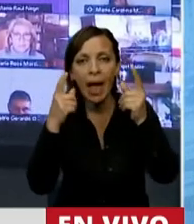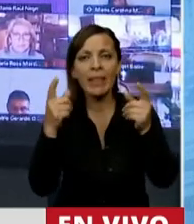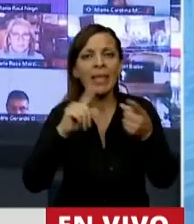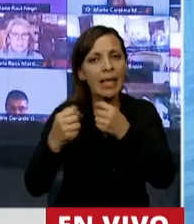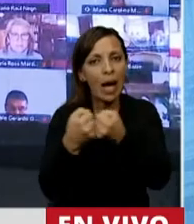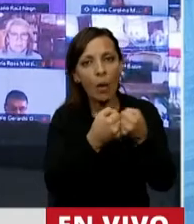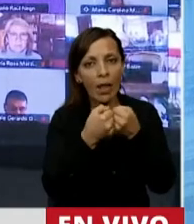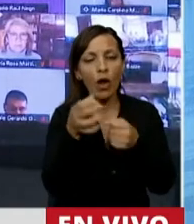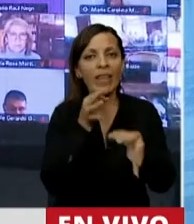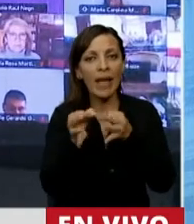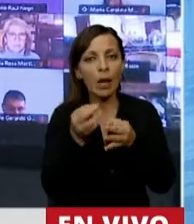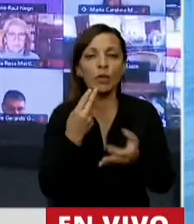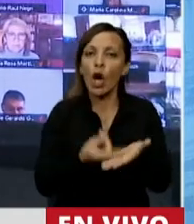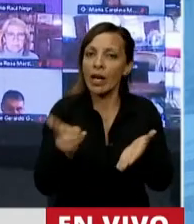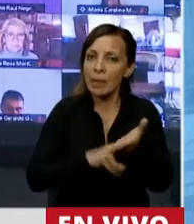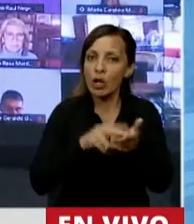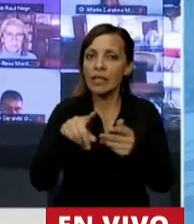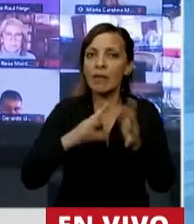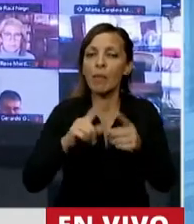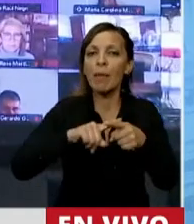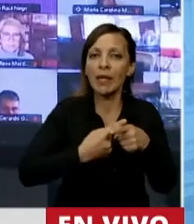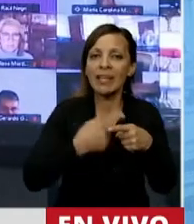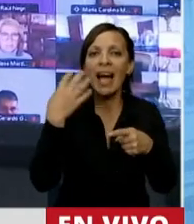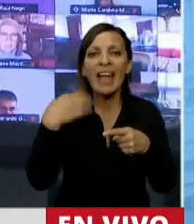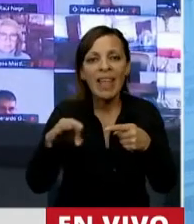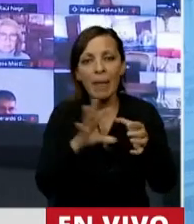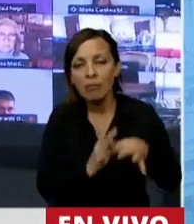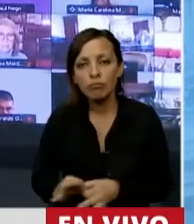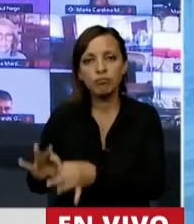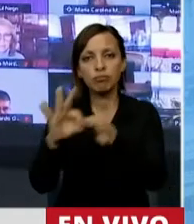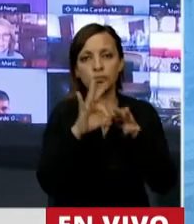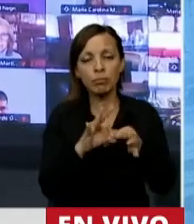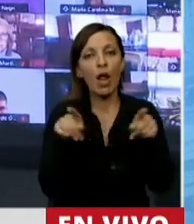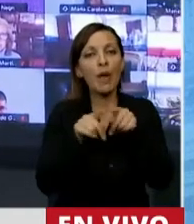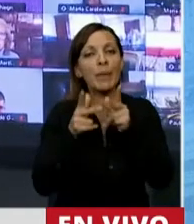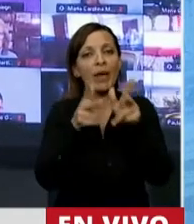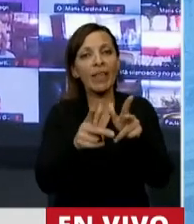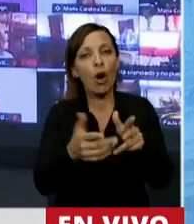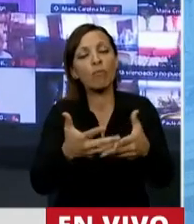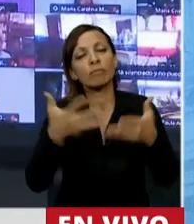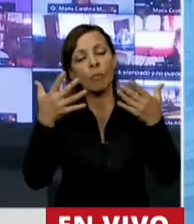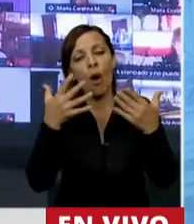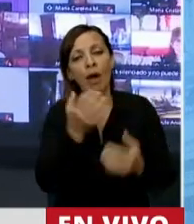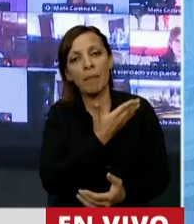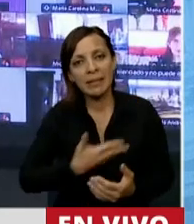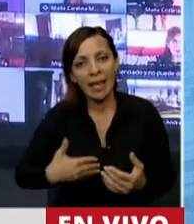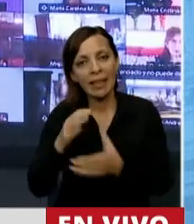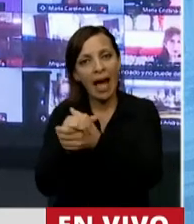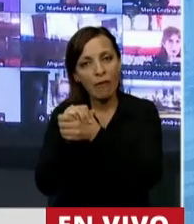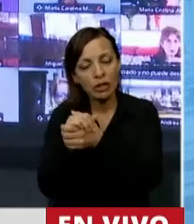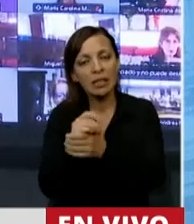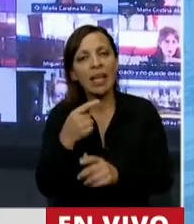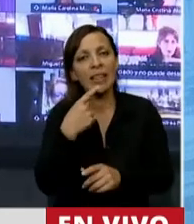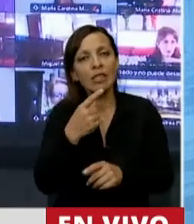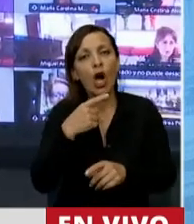consenso y diálogo, porque insisto, estas políticas nos tienen que trascender. Como dijo un gran presidente, Raúl Alfonsín, será